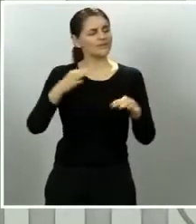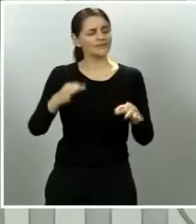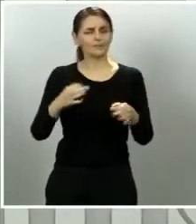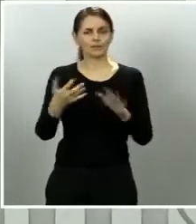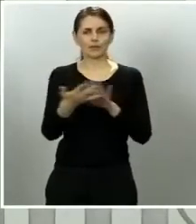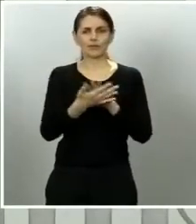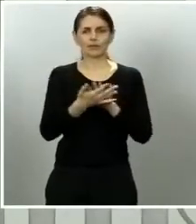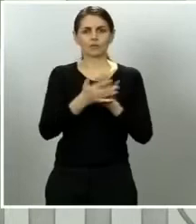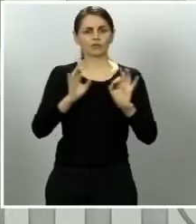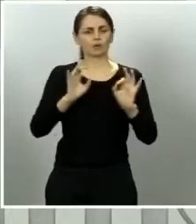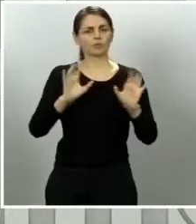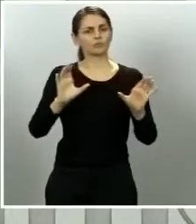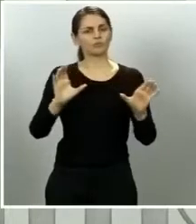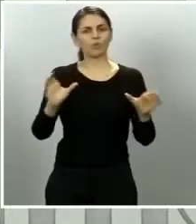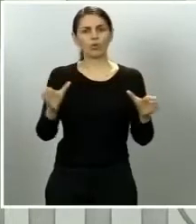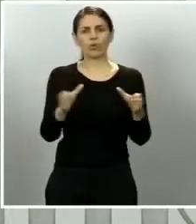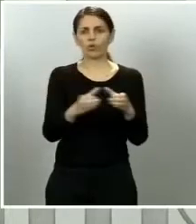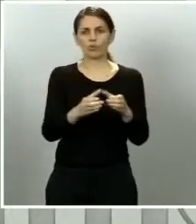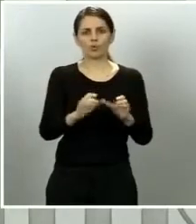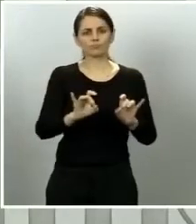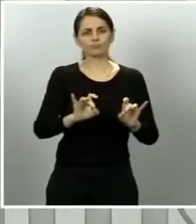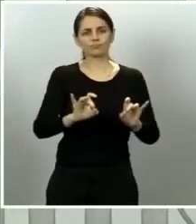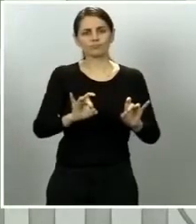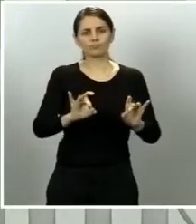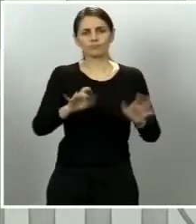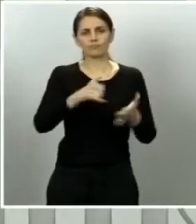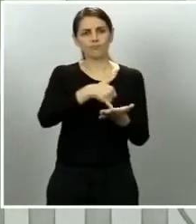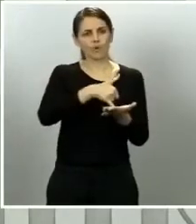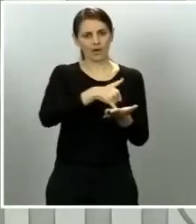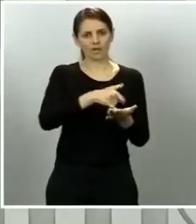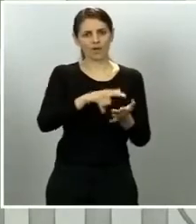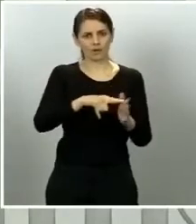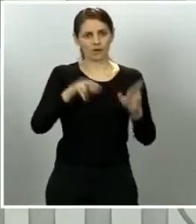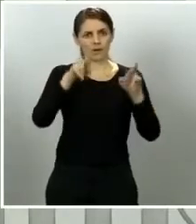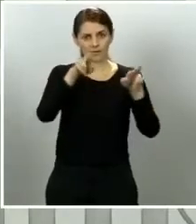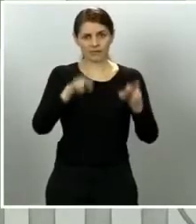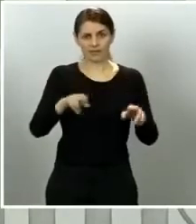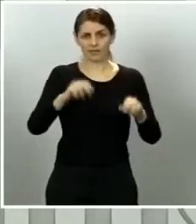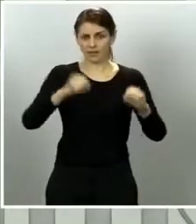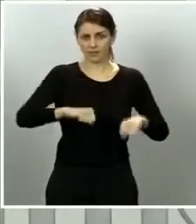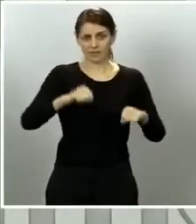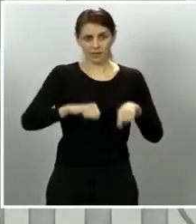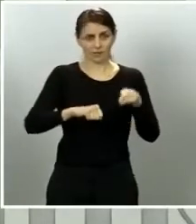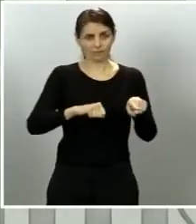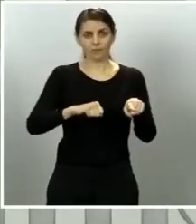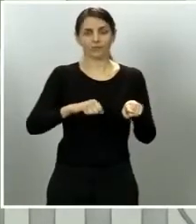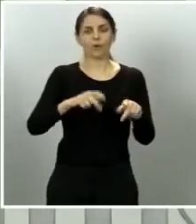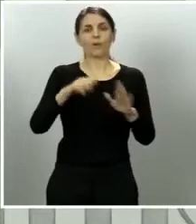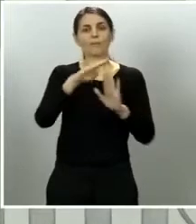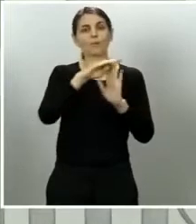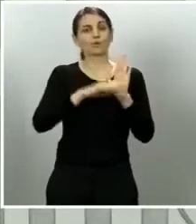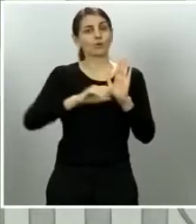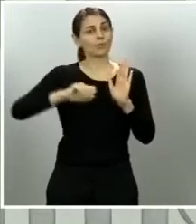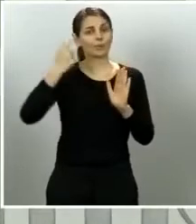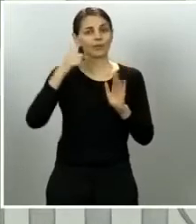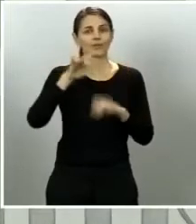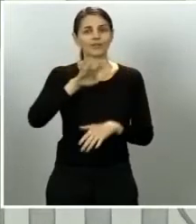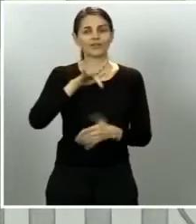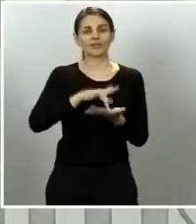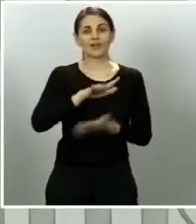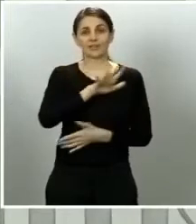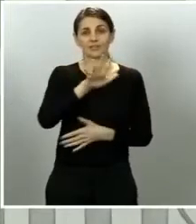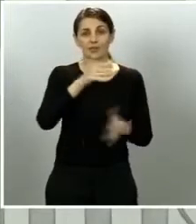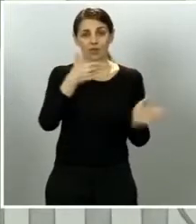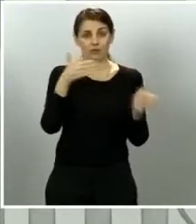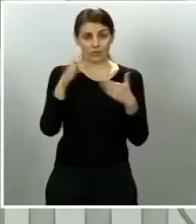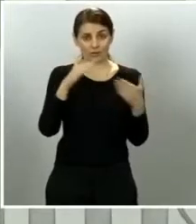grupos vulnerables que es las residencias de mayores efectivamente hemos dictado un primer protocolo el 5 de marzo y tres órdenes en el contexto ya del marco